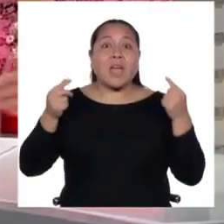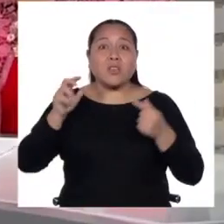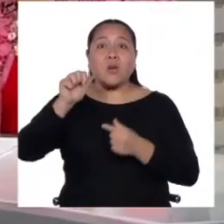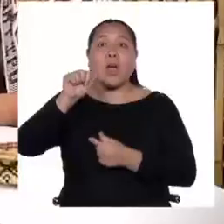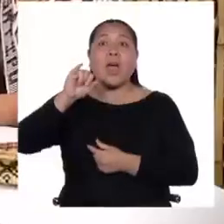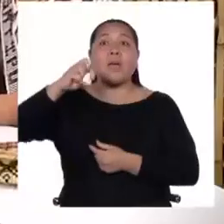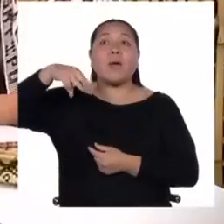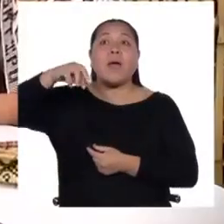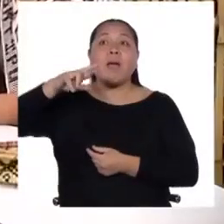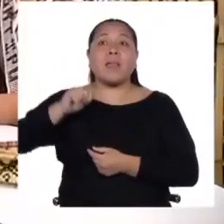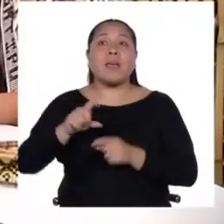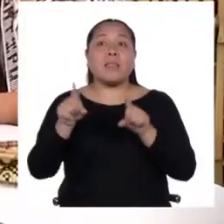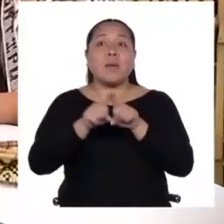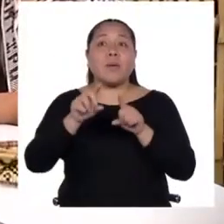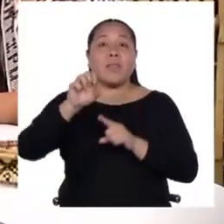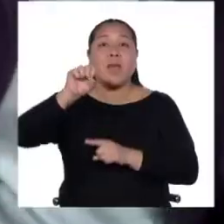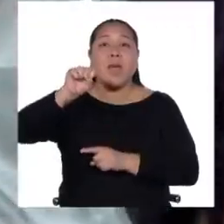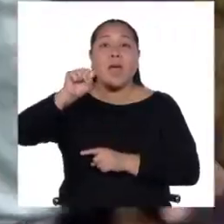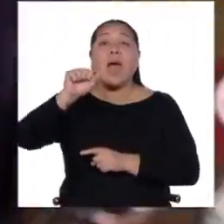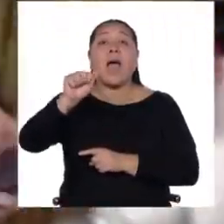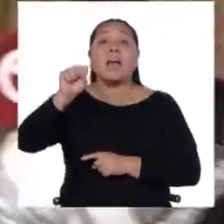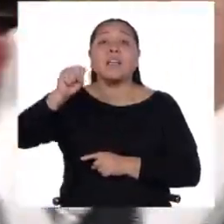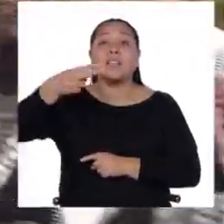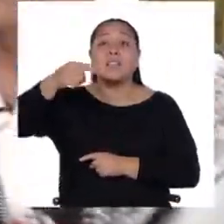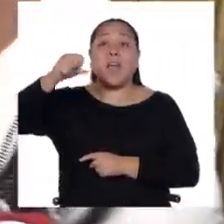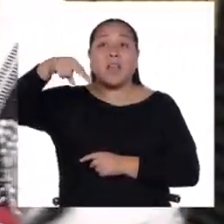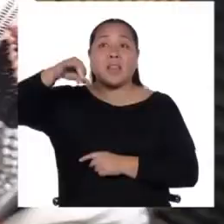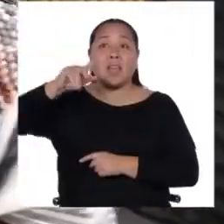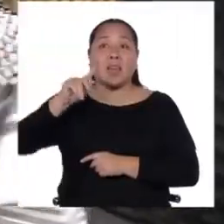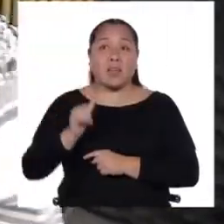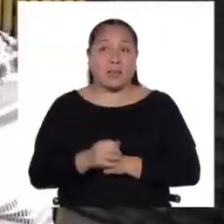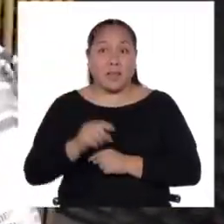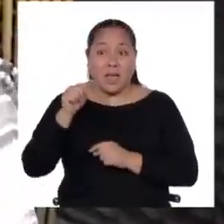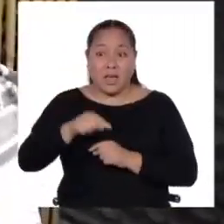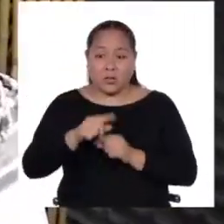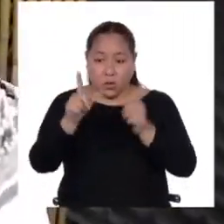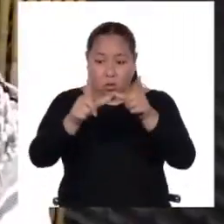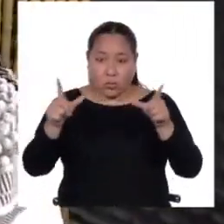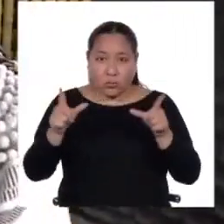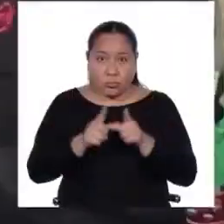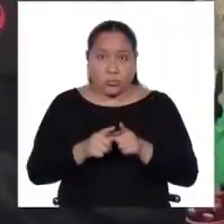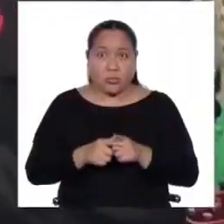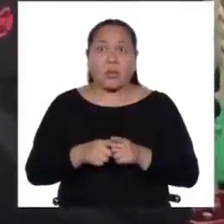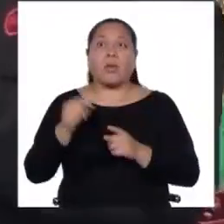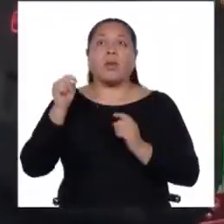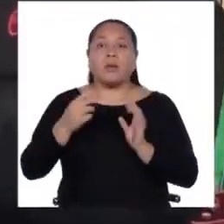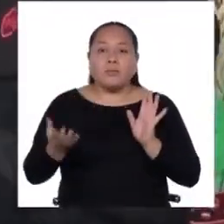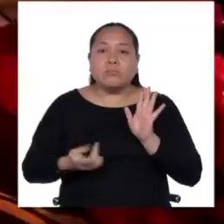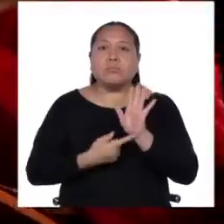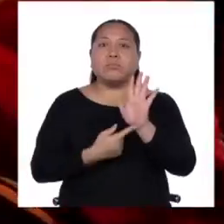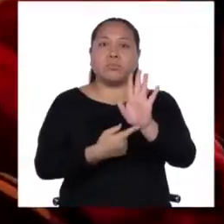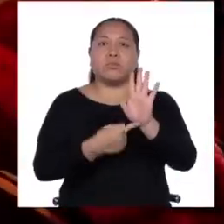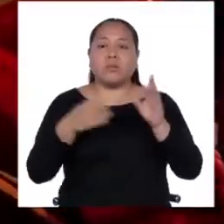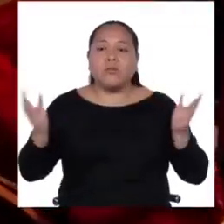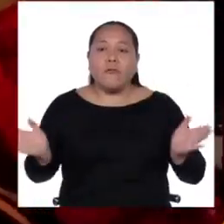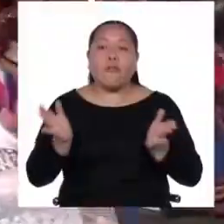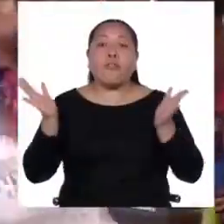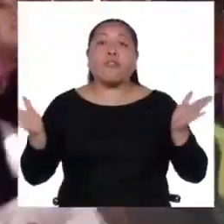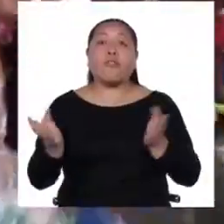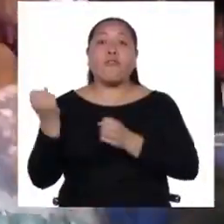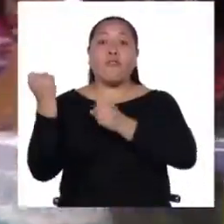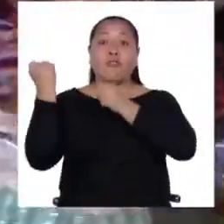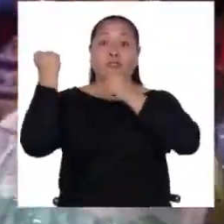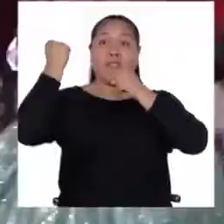y axáninka. Estos espacios han sumado esfuerzos con el objetivo de fortalecer a nuestras lenguas originarias